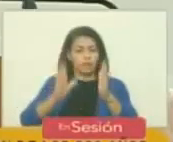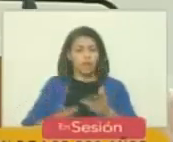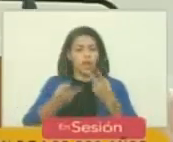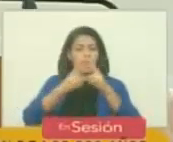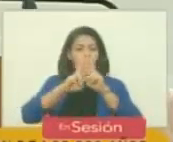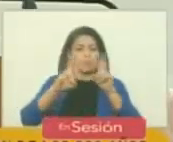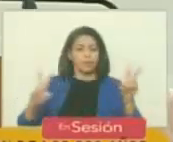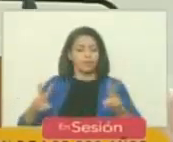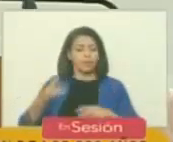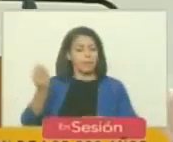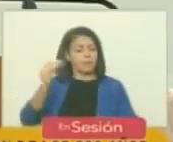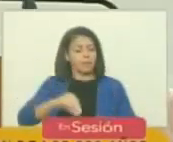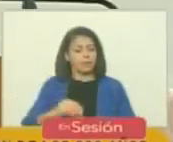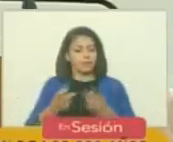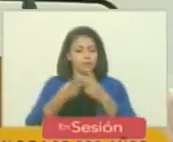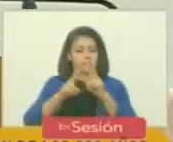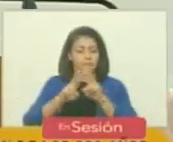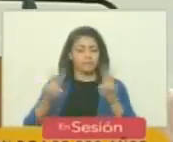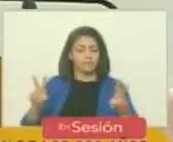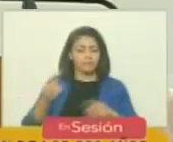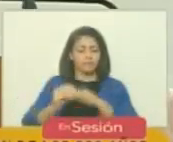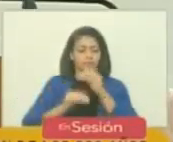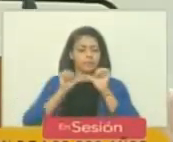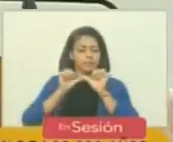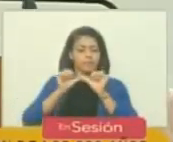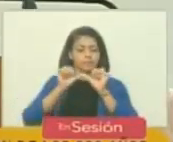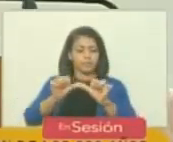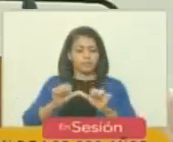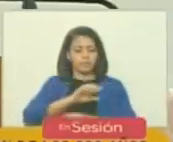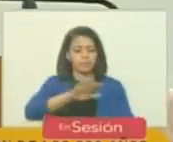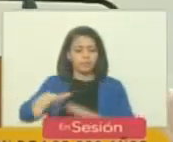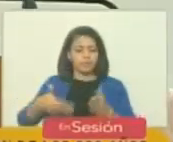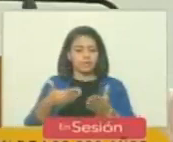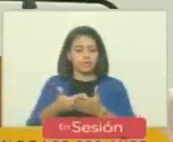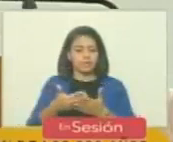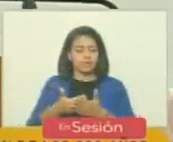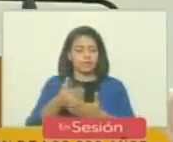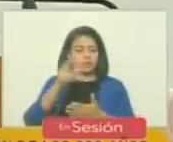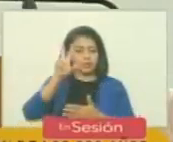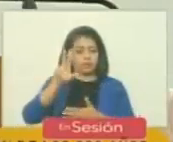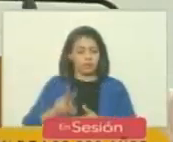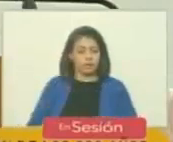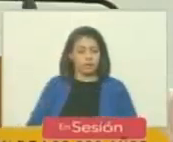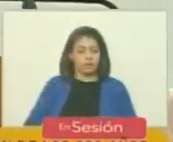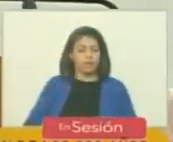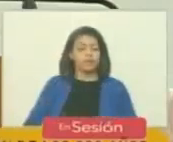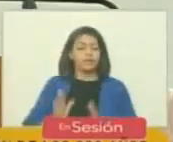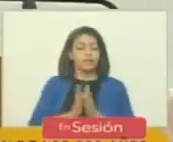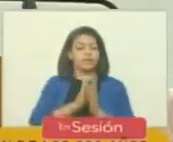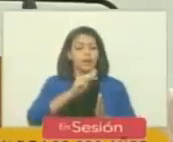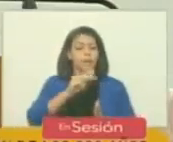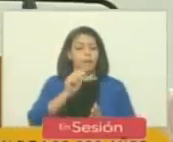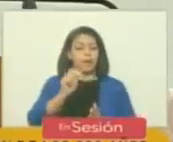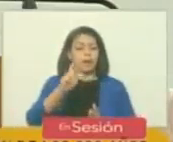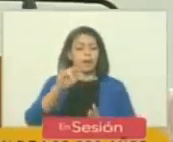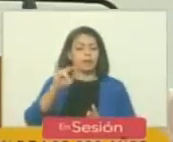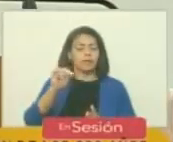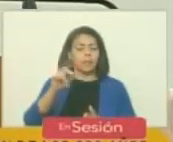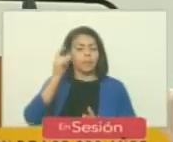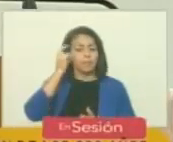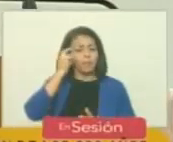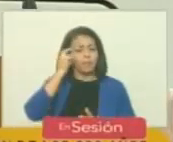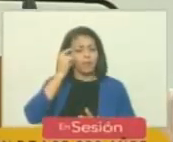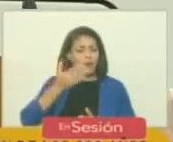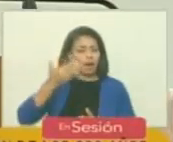paz y fundamentalmente la paz sea una constante de todos los días el general San Martín pocos días